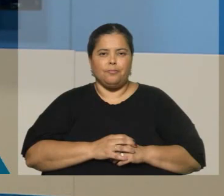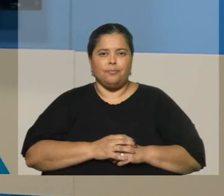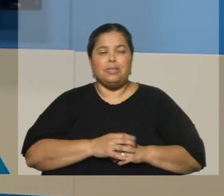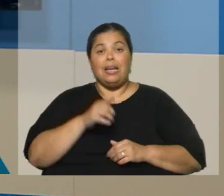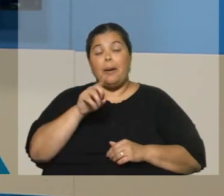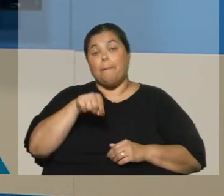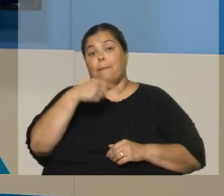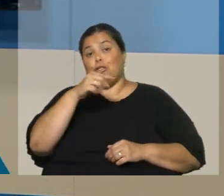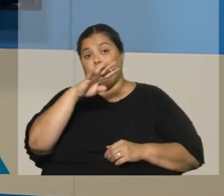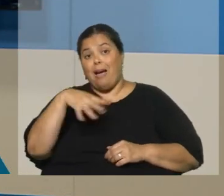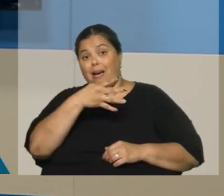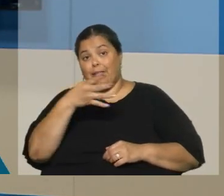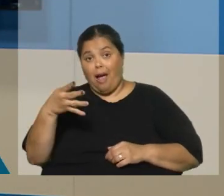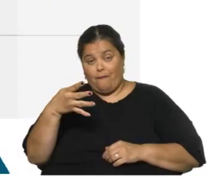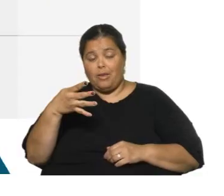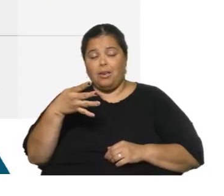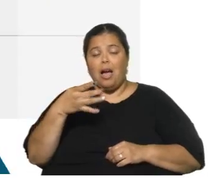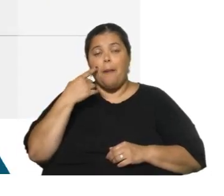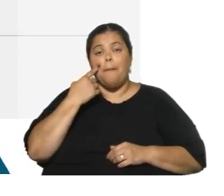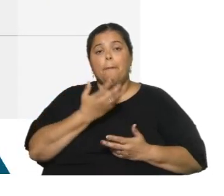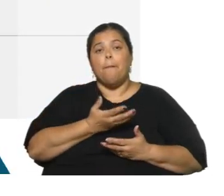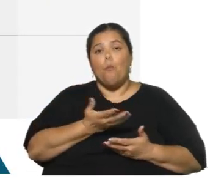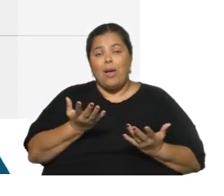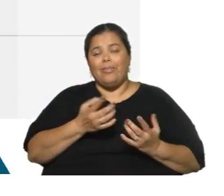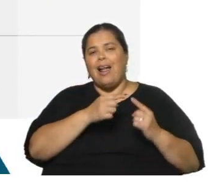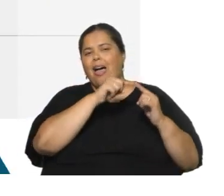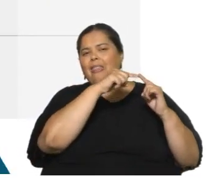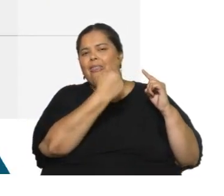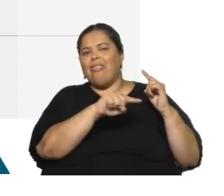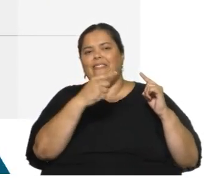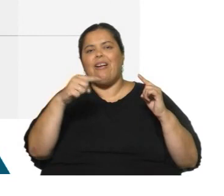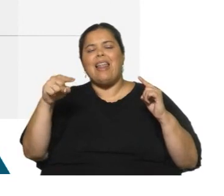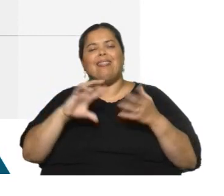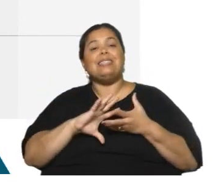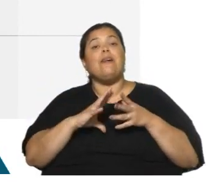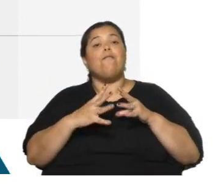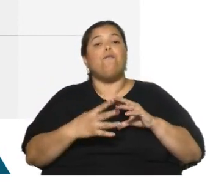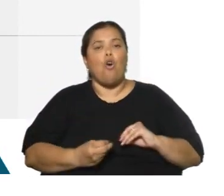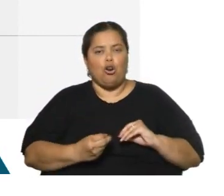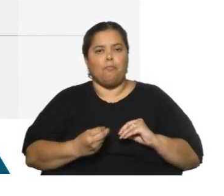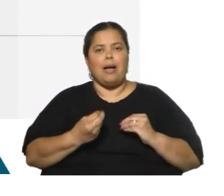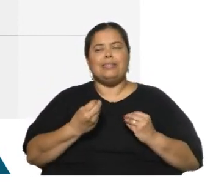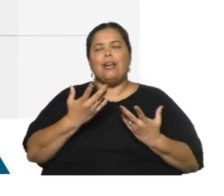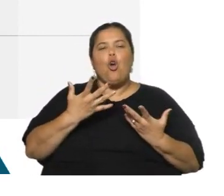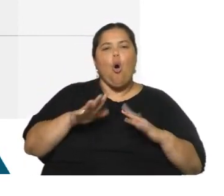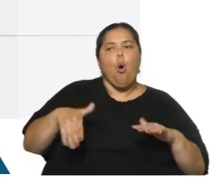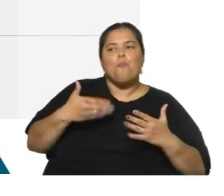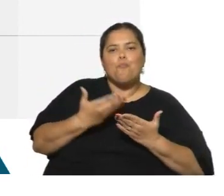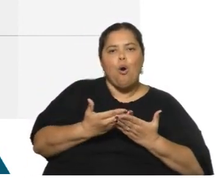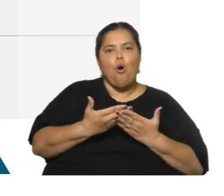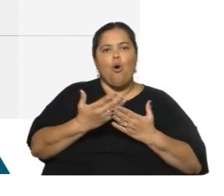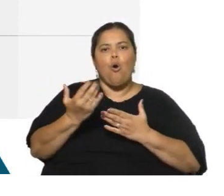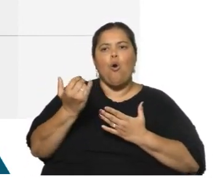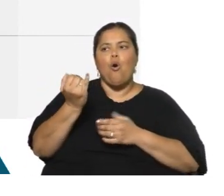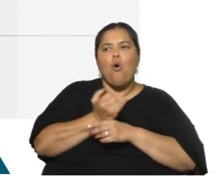saber enseguida, son distintas formas de plantearse la industria. Puede ser complejo esto, pero lo que les